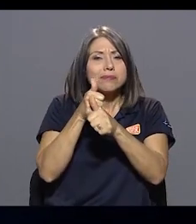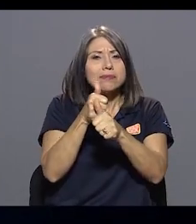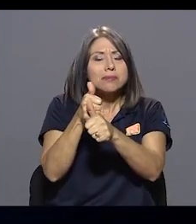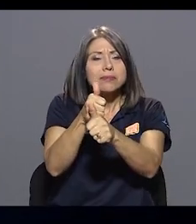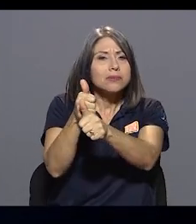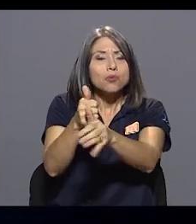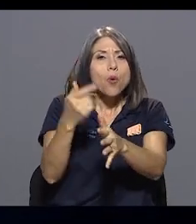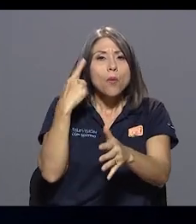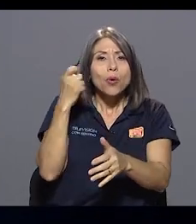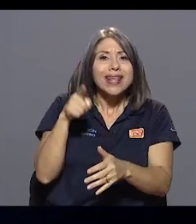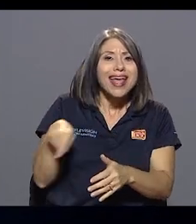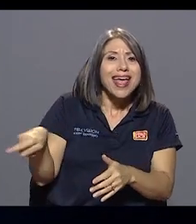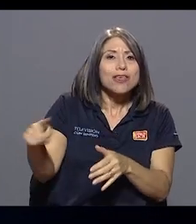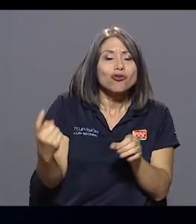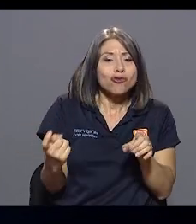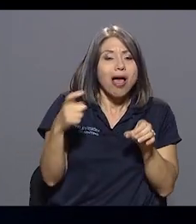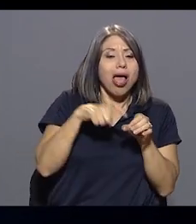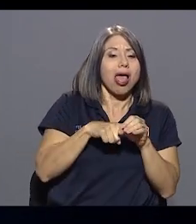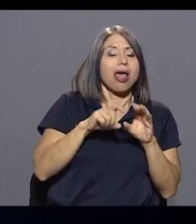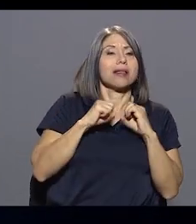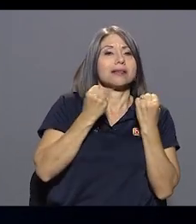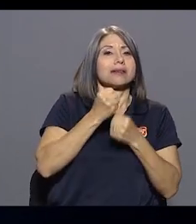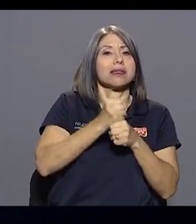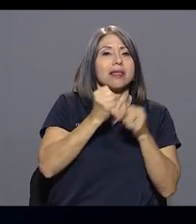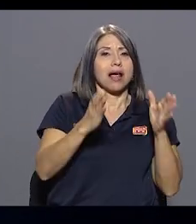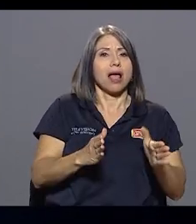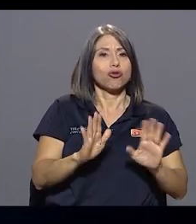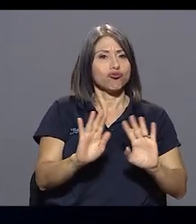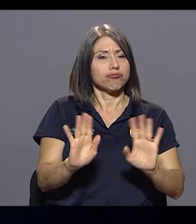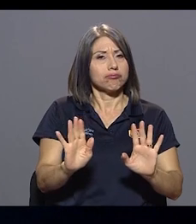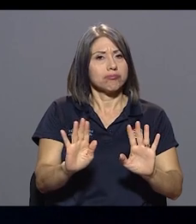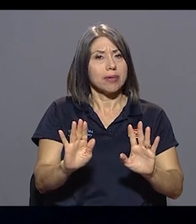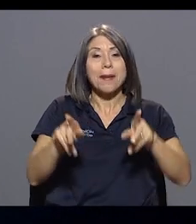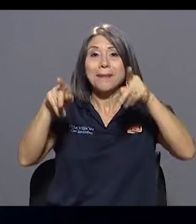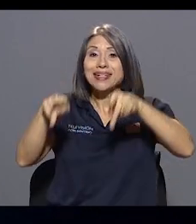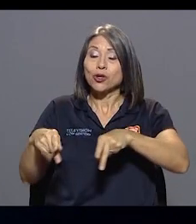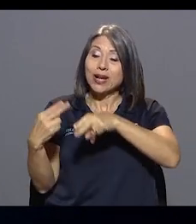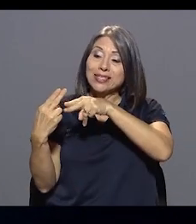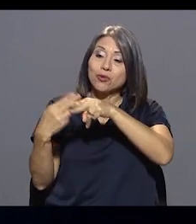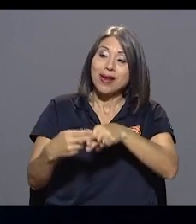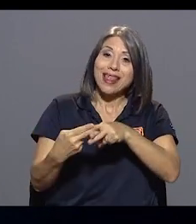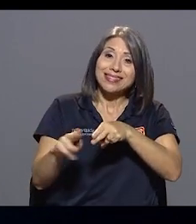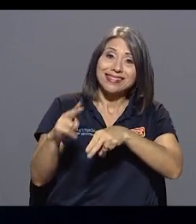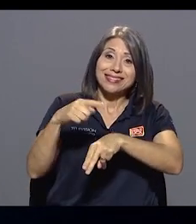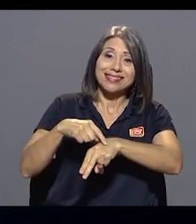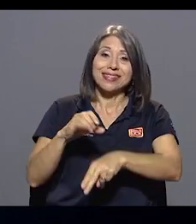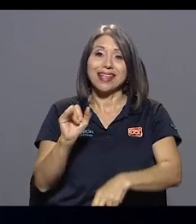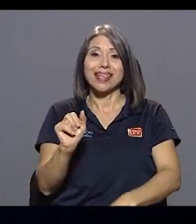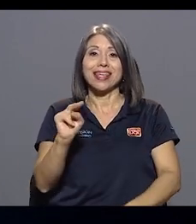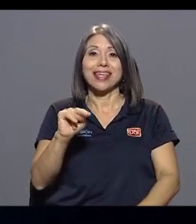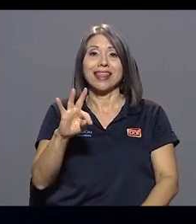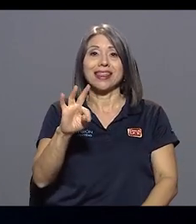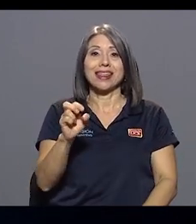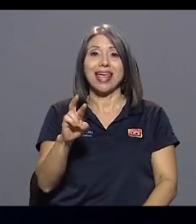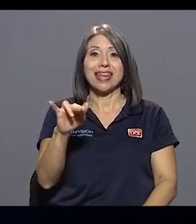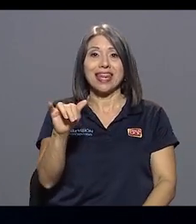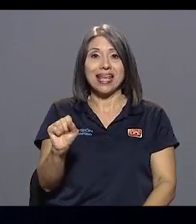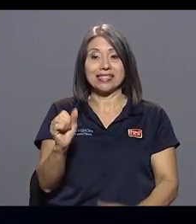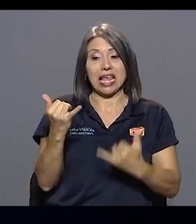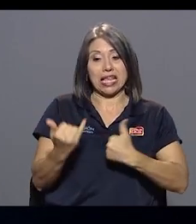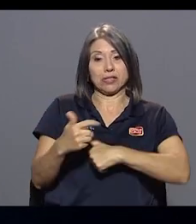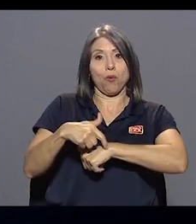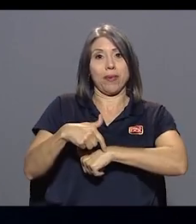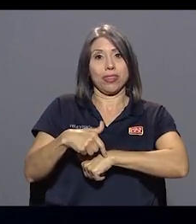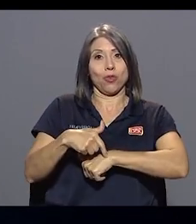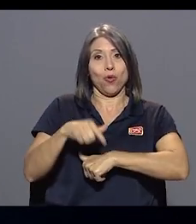porque están en un sindicato, en fin, las personas interinas en este momento en la Universidad de Costa Rica son el